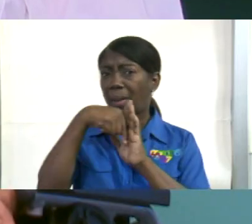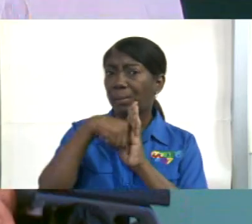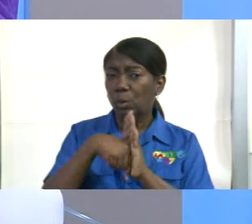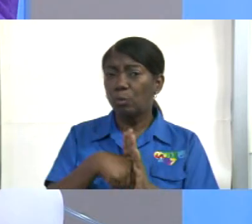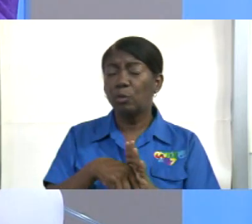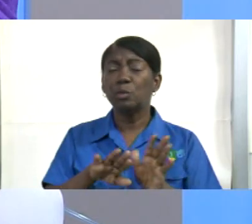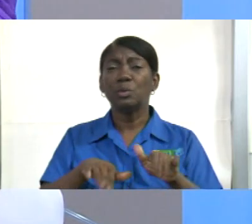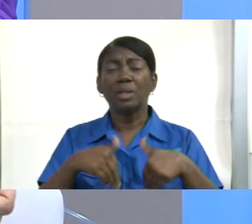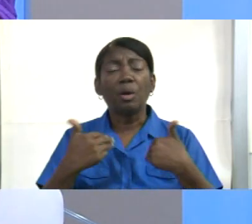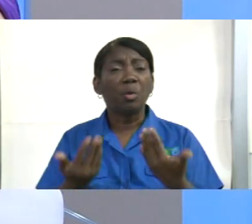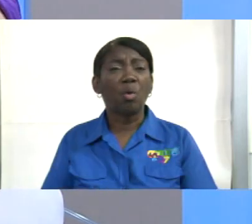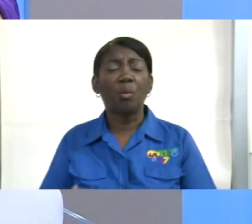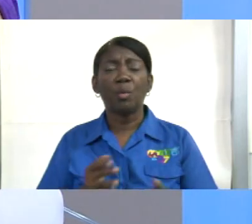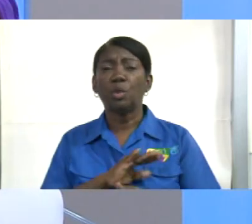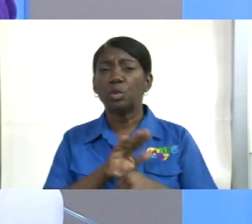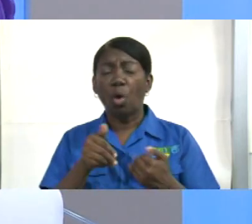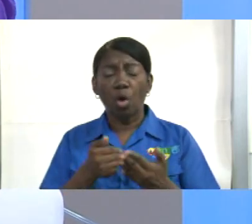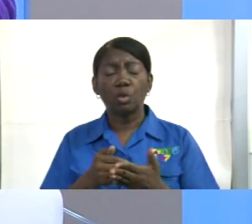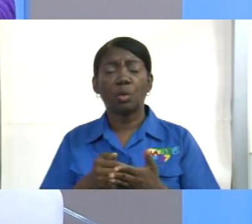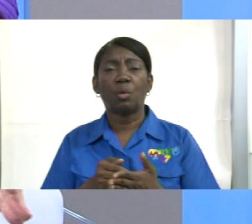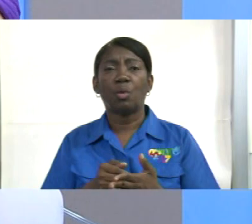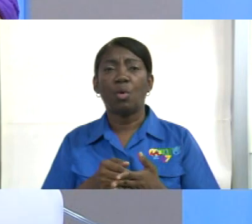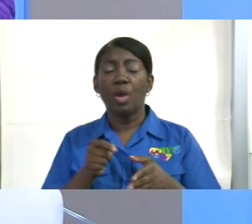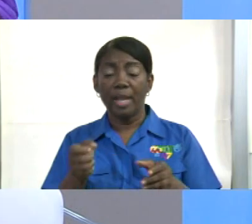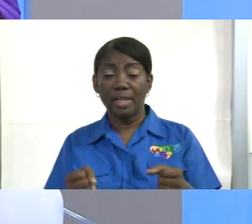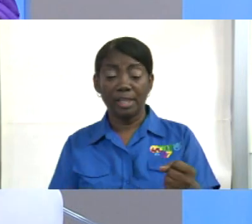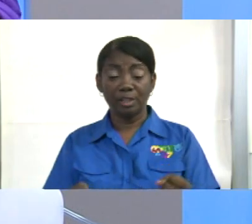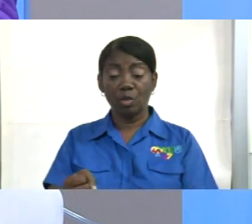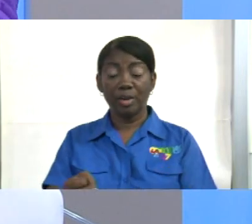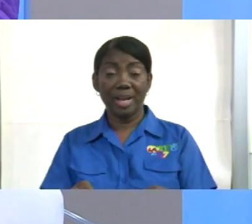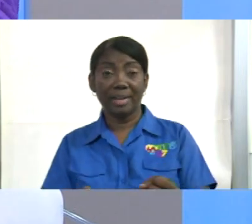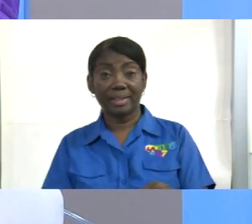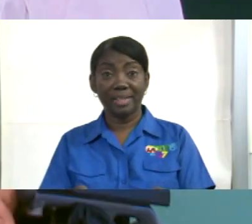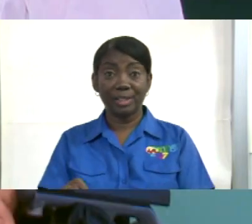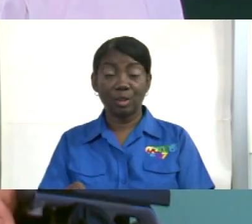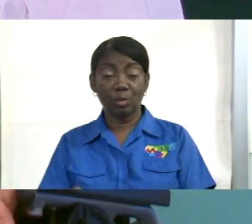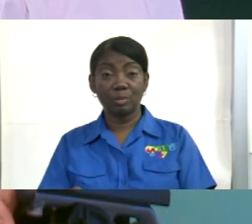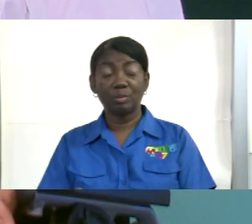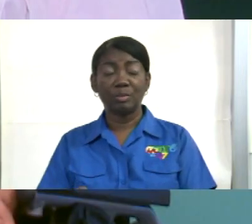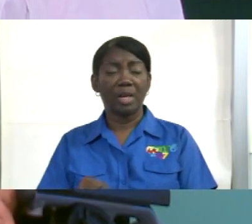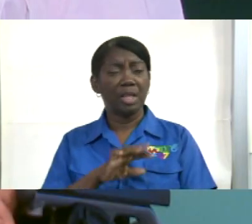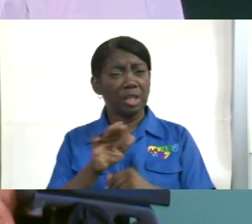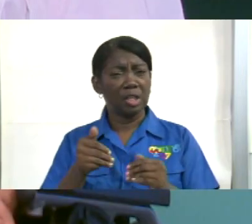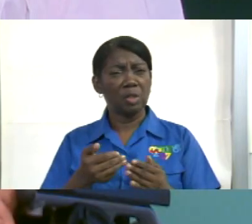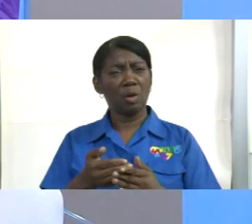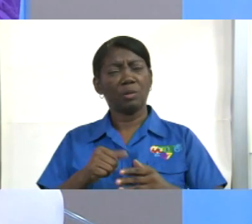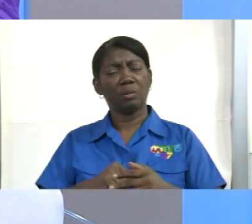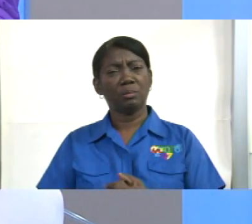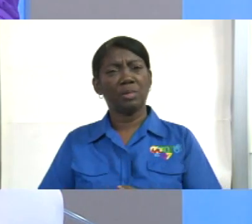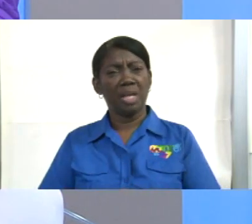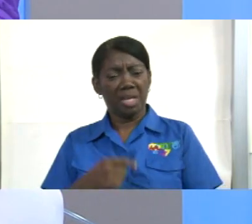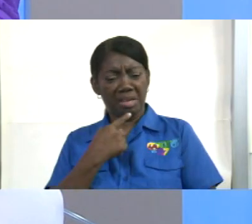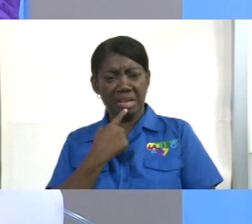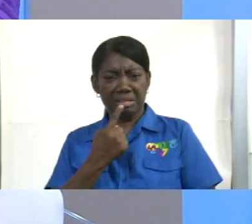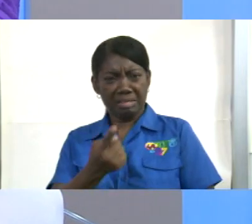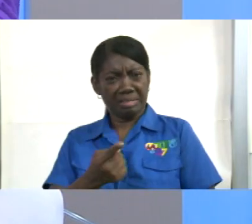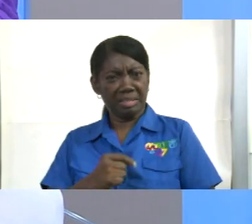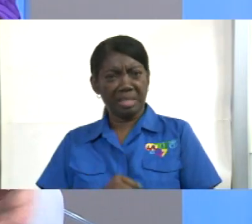y todo. Y me acuerdo que lo llevaban en ese carrito de ruedas ajá. Y todo. Y él decía,